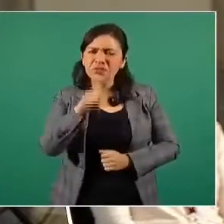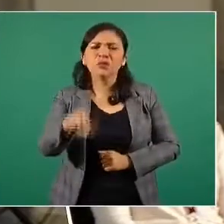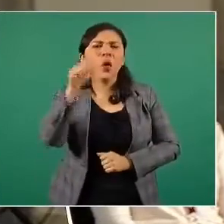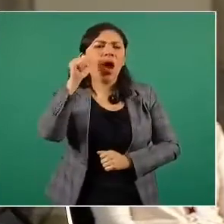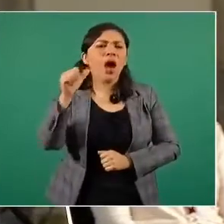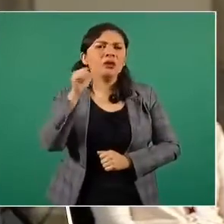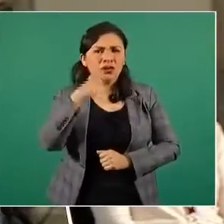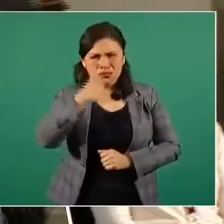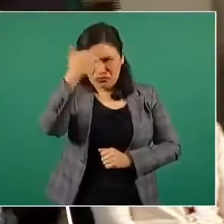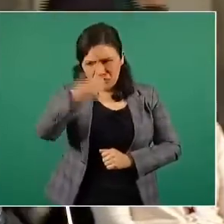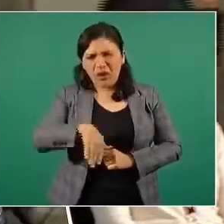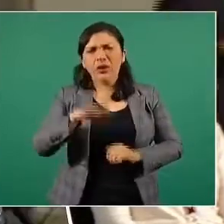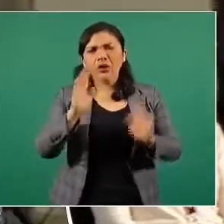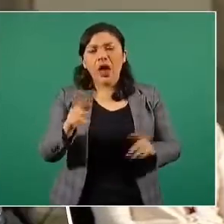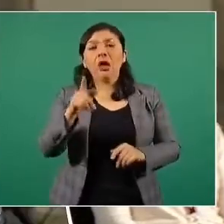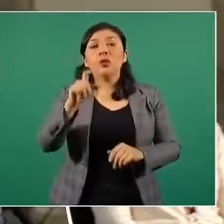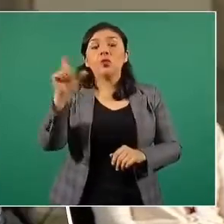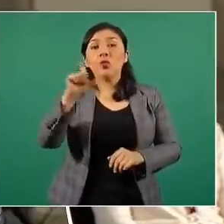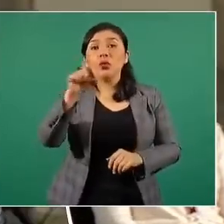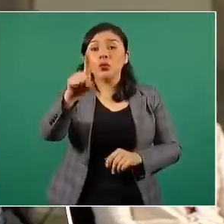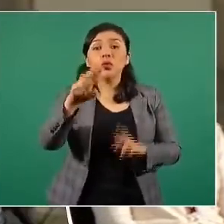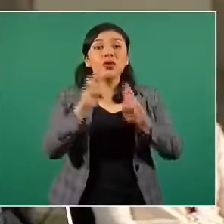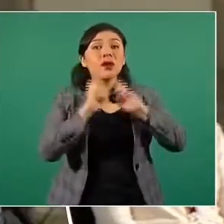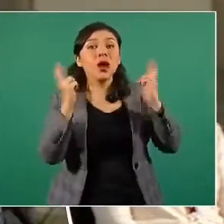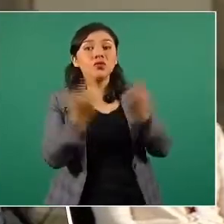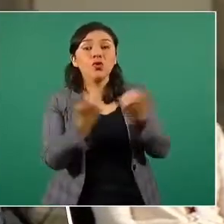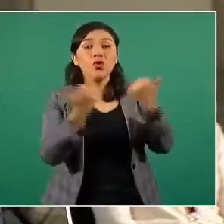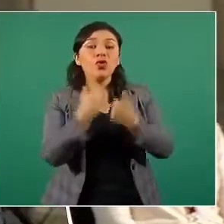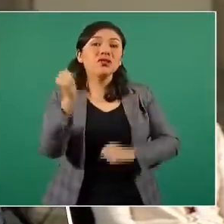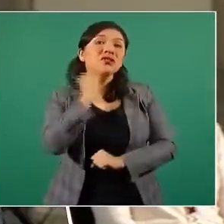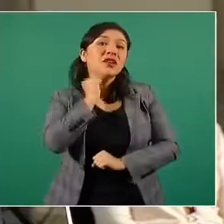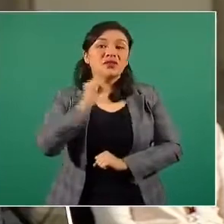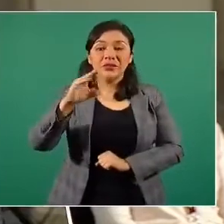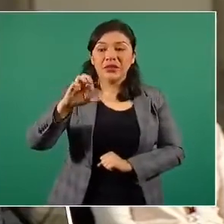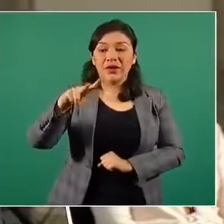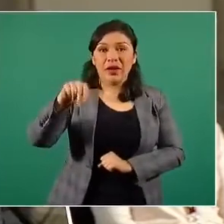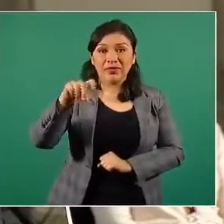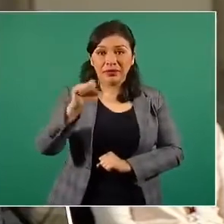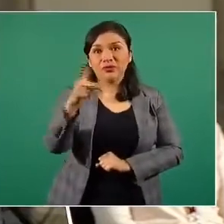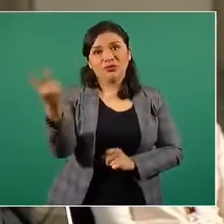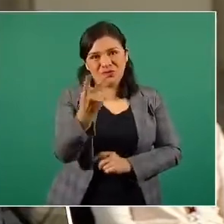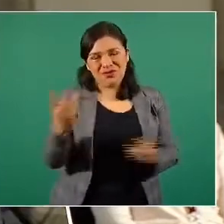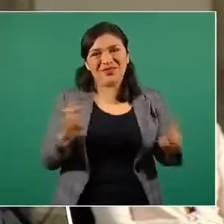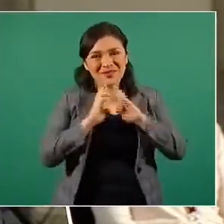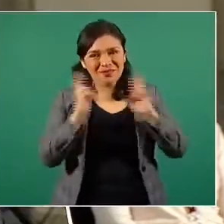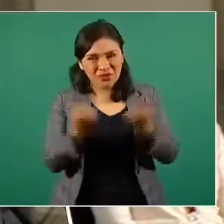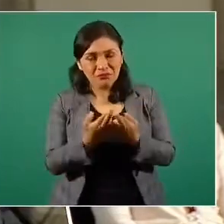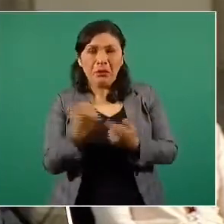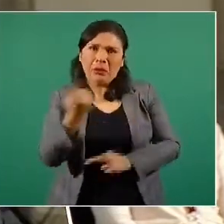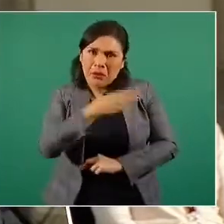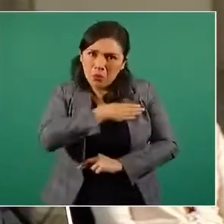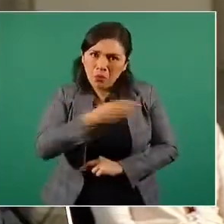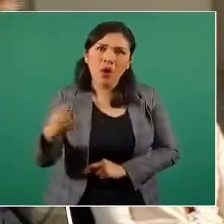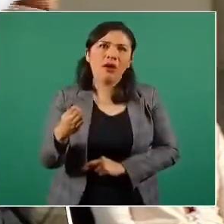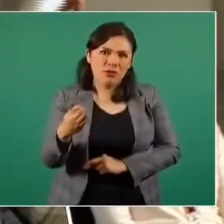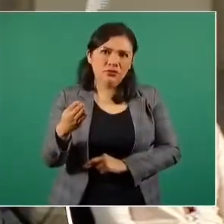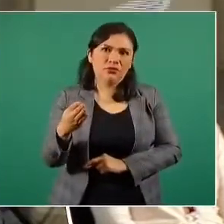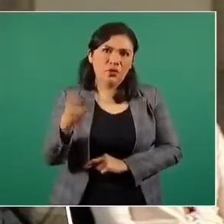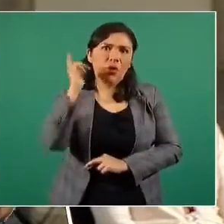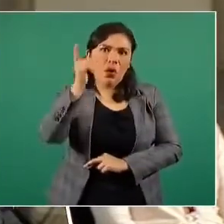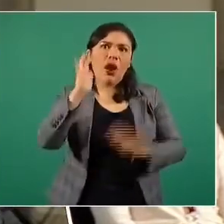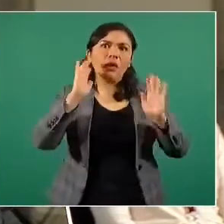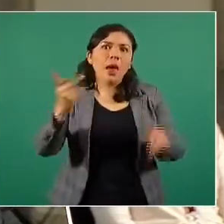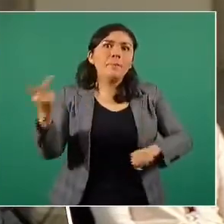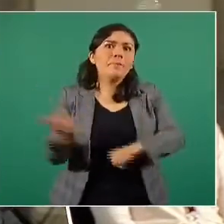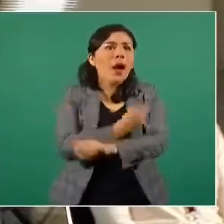los va a recibir después de haberse reunido con el senador Cervantes. Qué bueno que lo haga, qué bueno que lo haga después de que